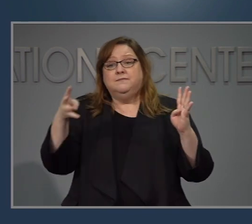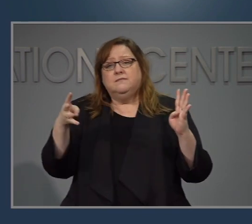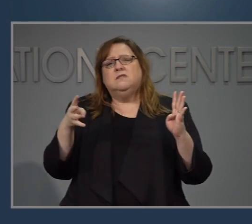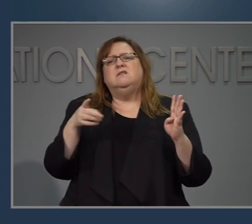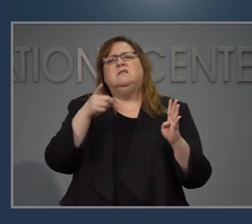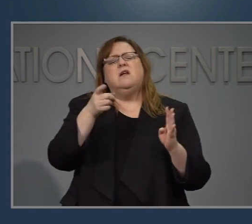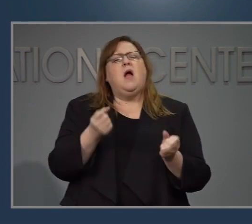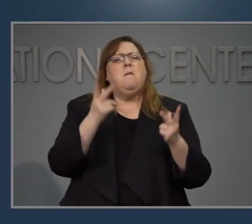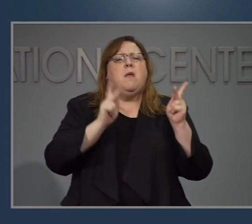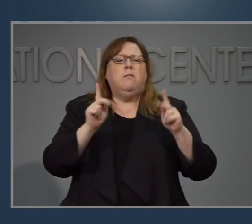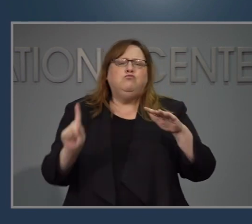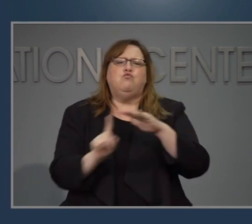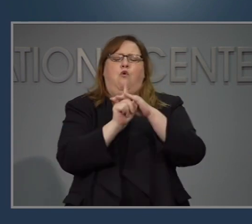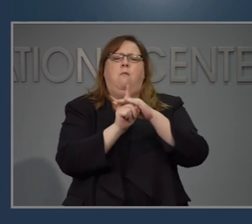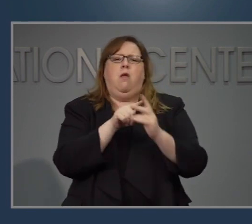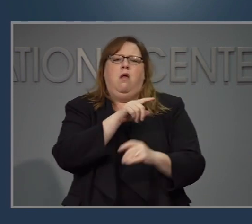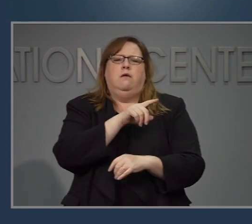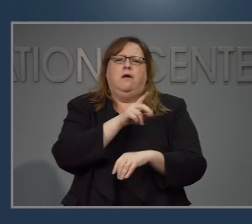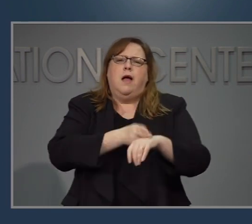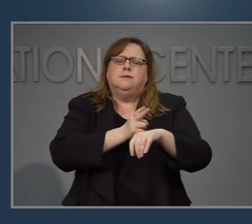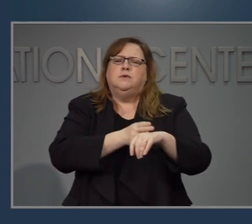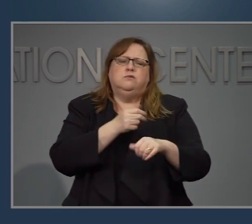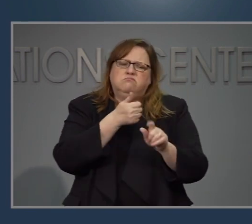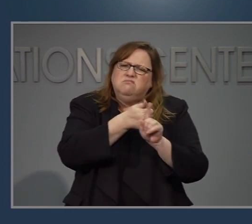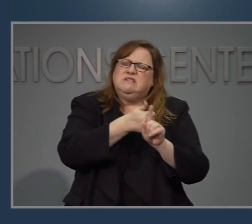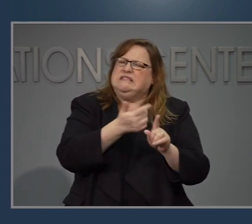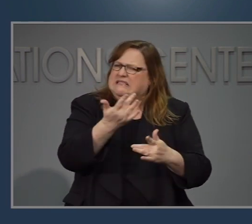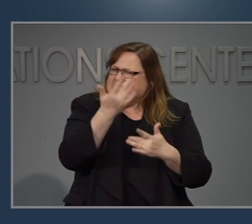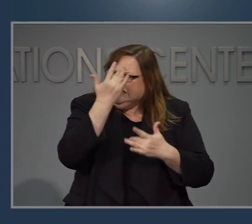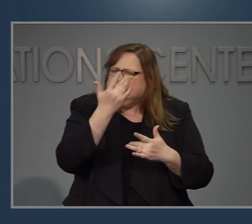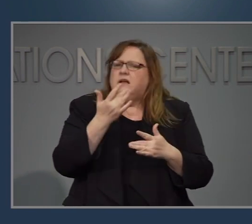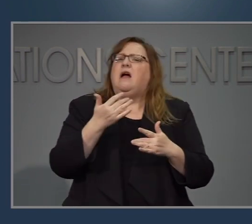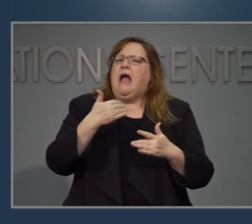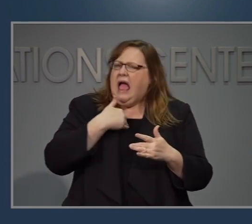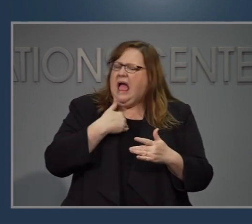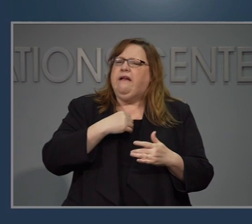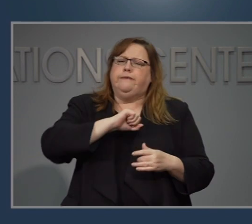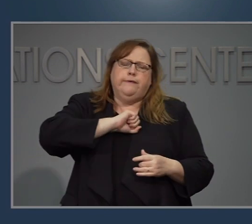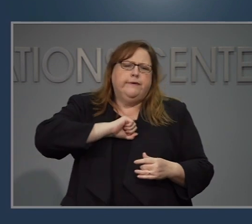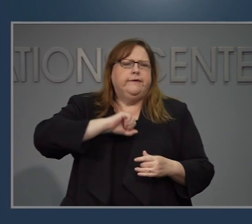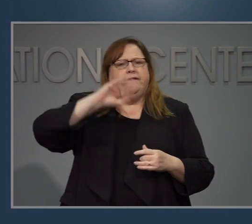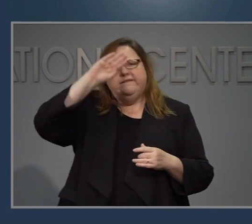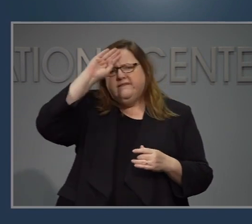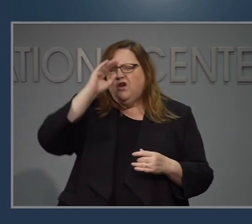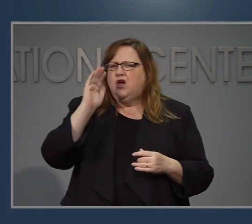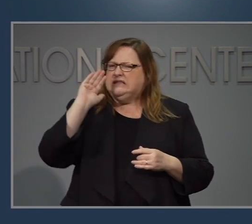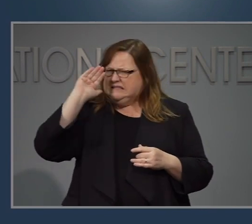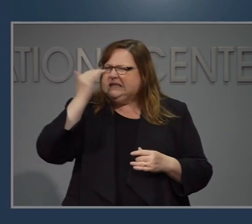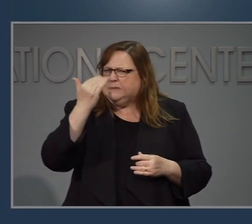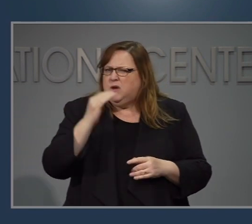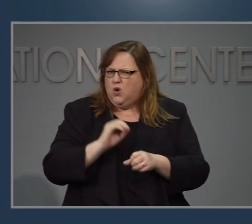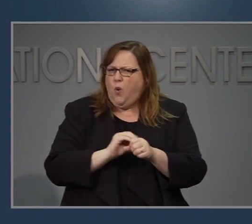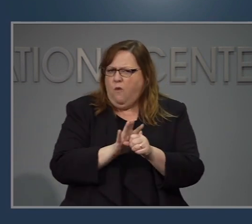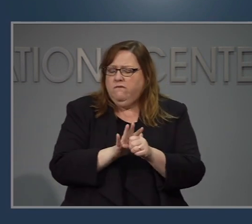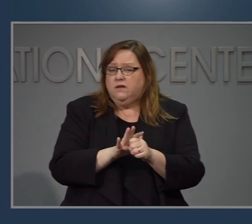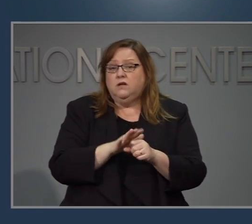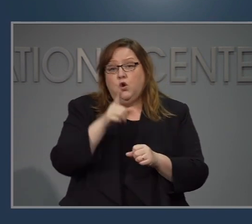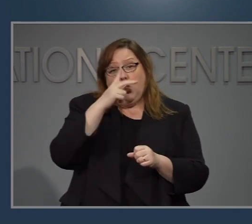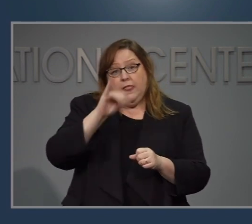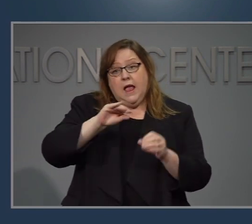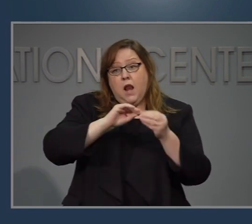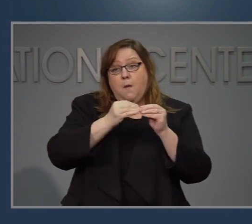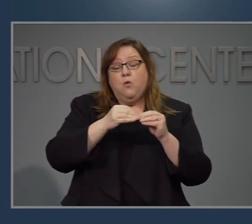métrica funciona como un mecanismo de detección temprana. Quiero que observen la línea amarilla hacia la derecha está